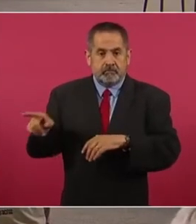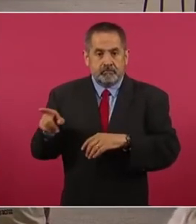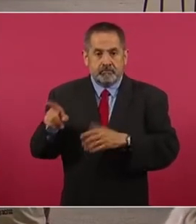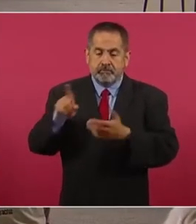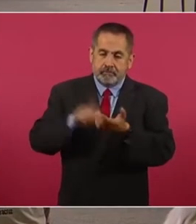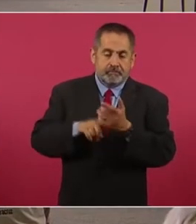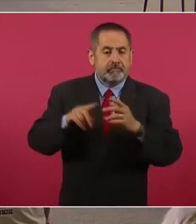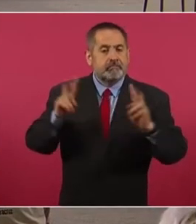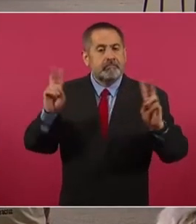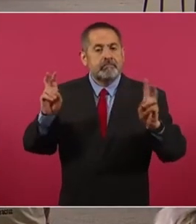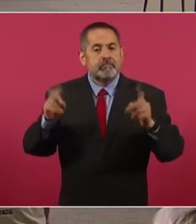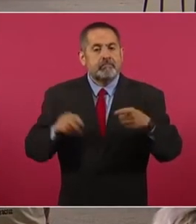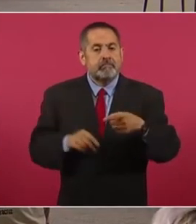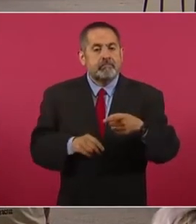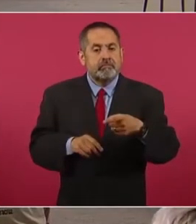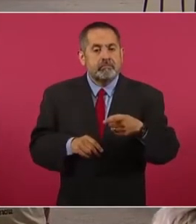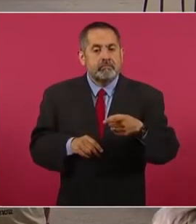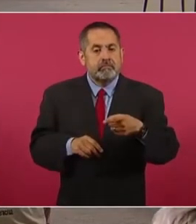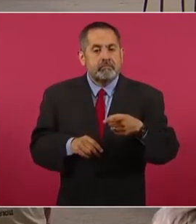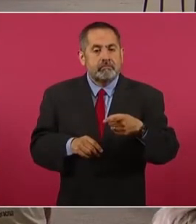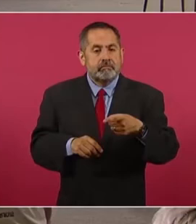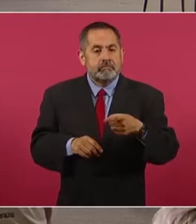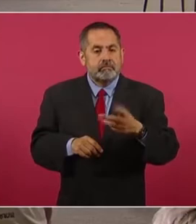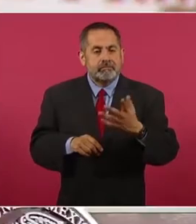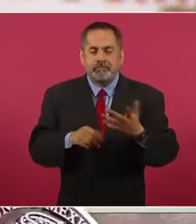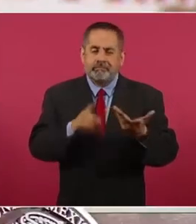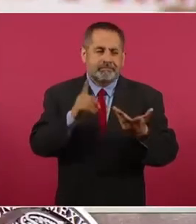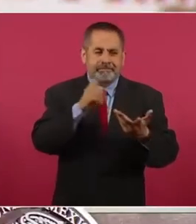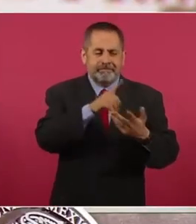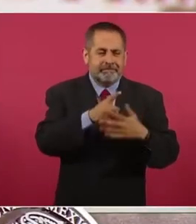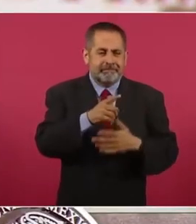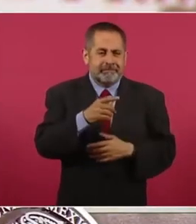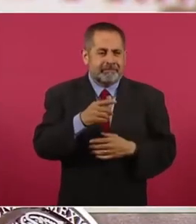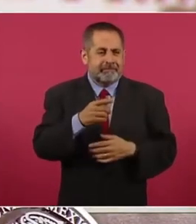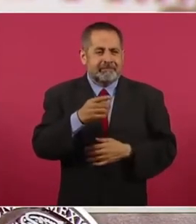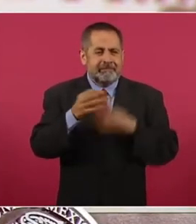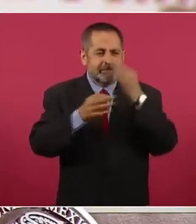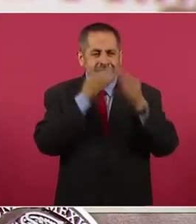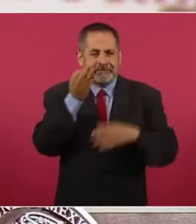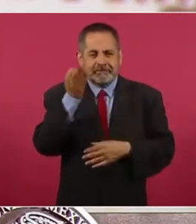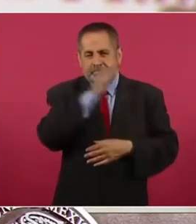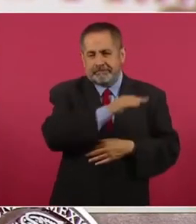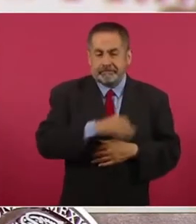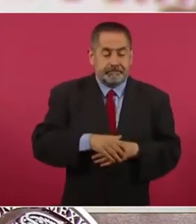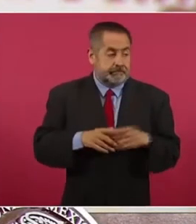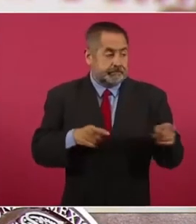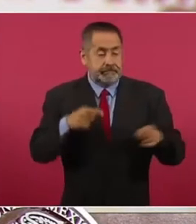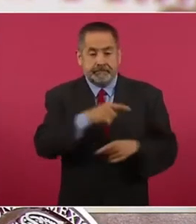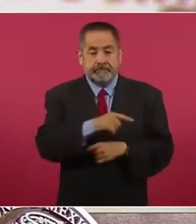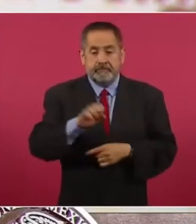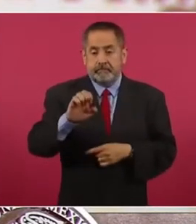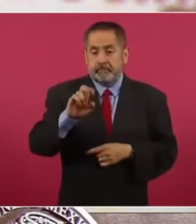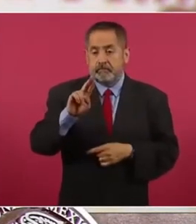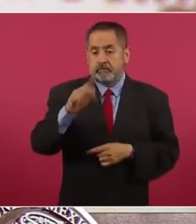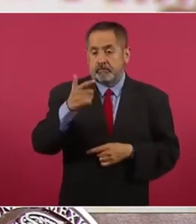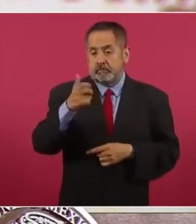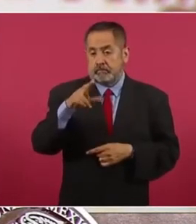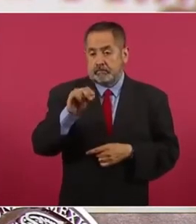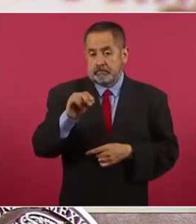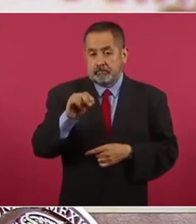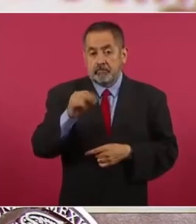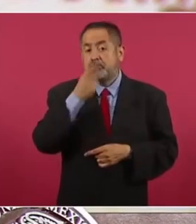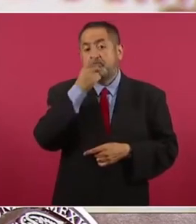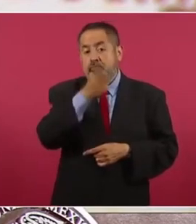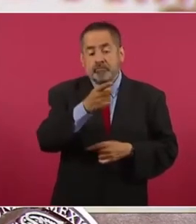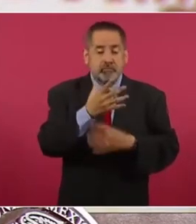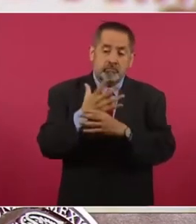nuestra sección que se llama Selvame del Fake. Eugenio Derbez denunció que Televisa lo vetó por